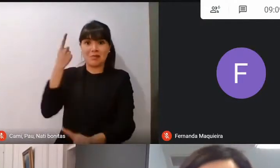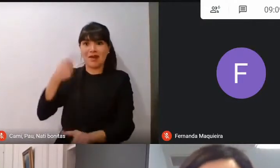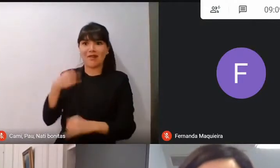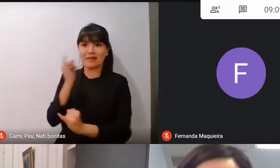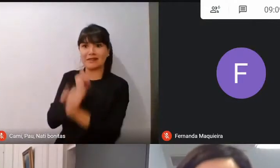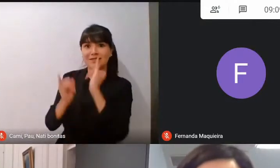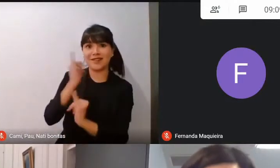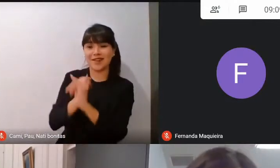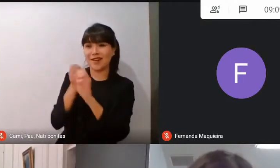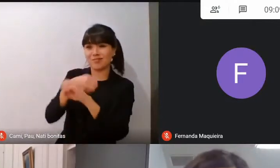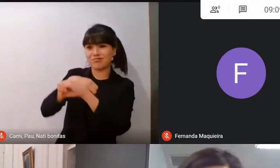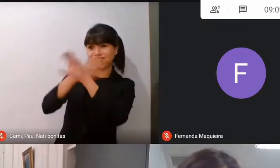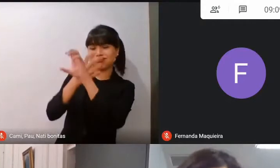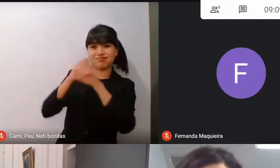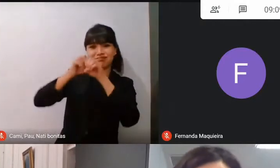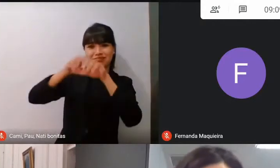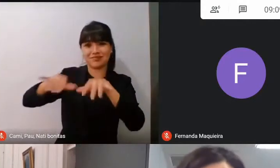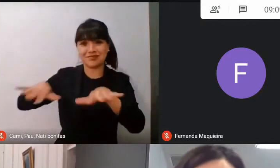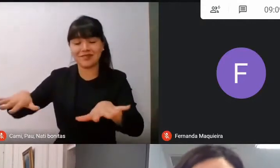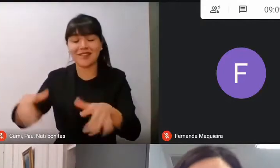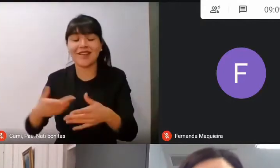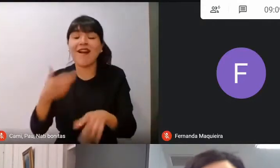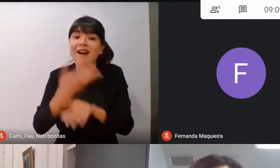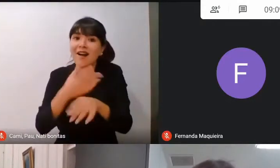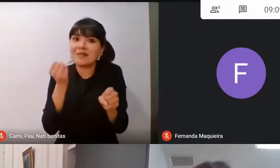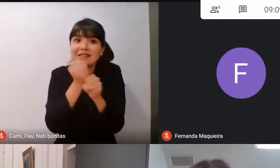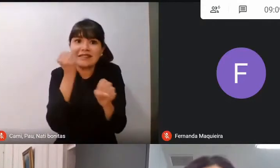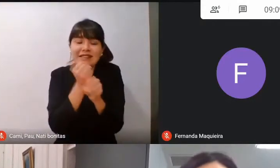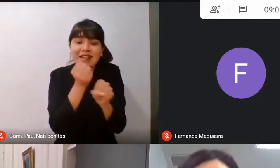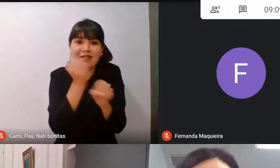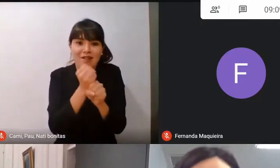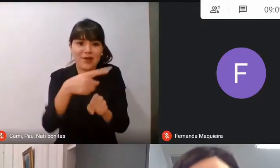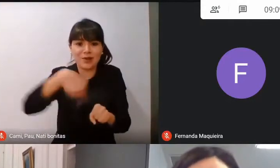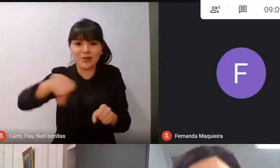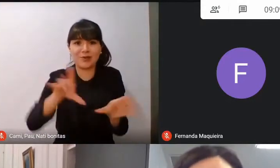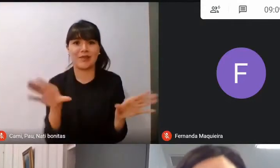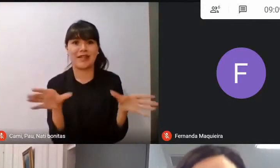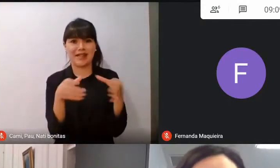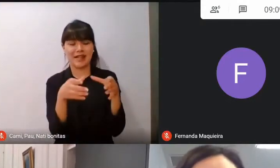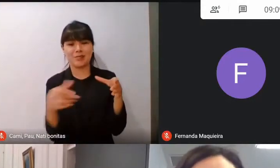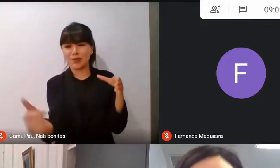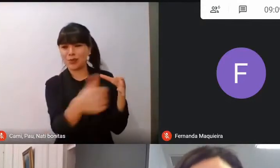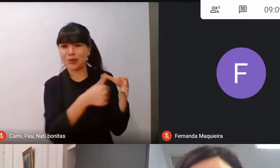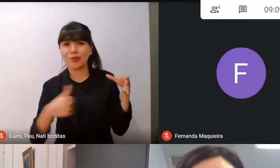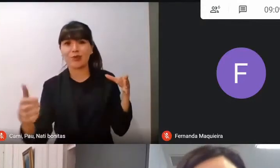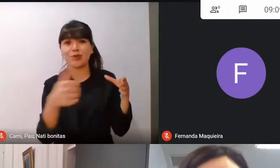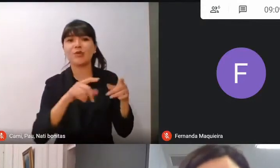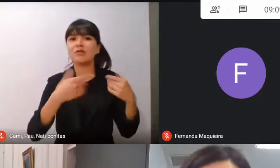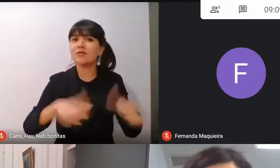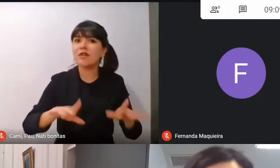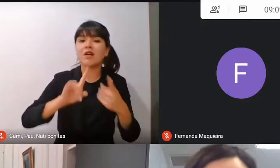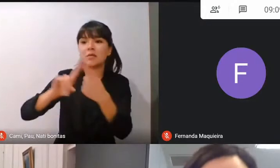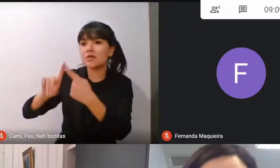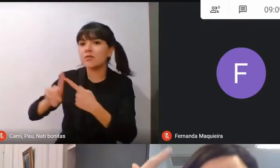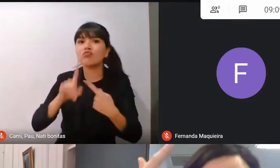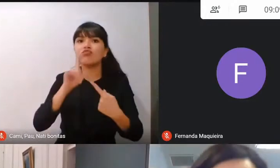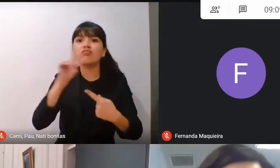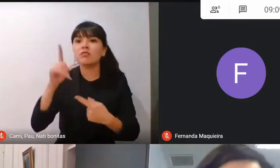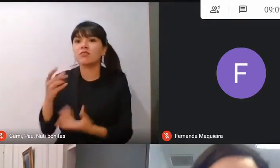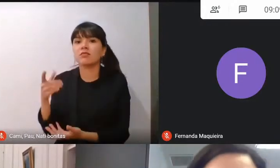tanto, ha sido un gran trabajo del equipo y de todo el equipo. Aquí participó finanzas,